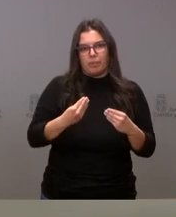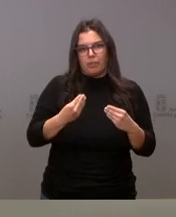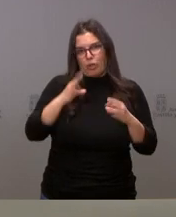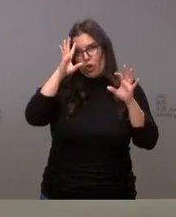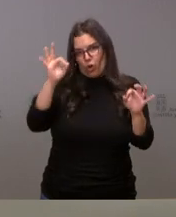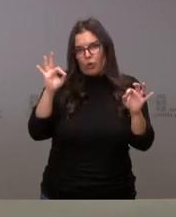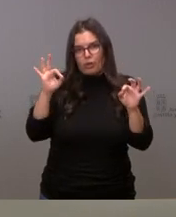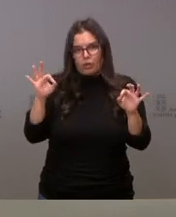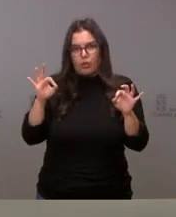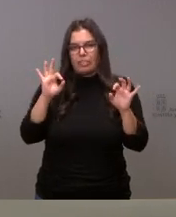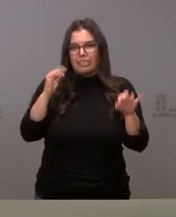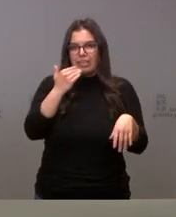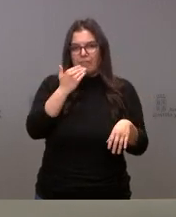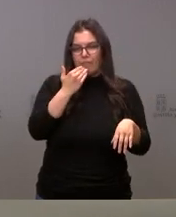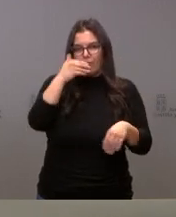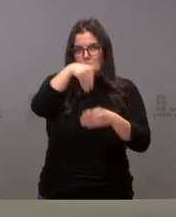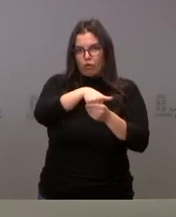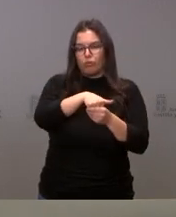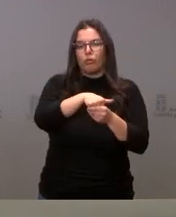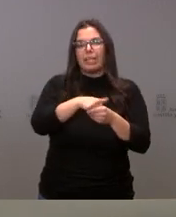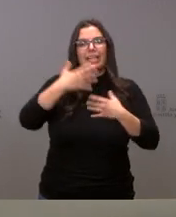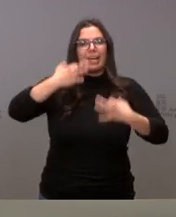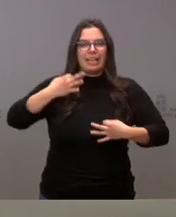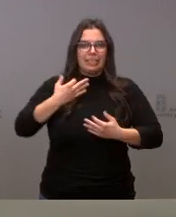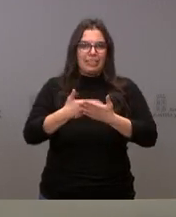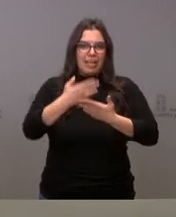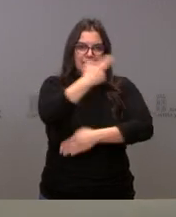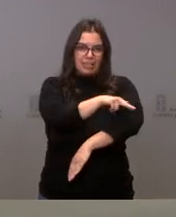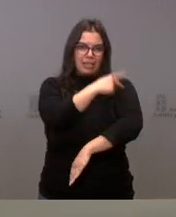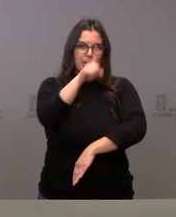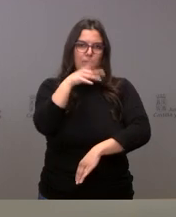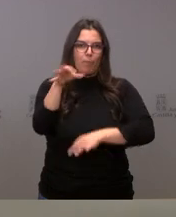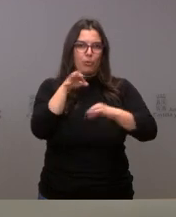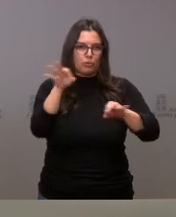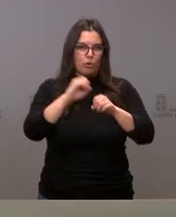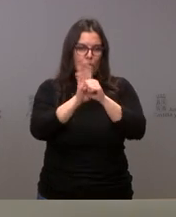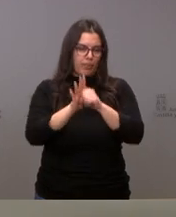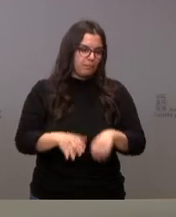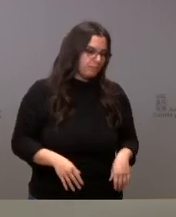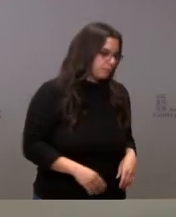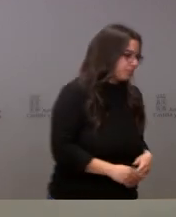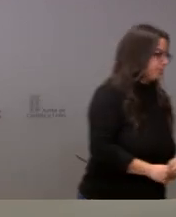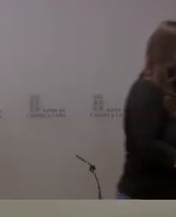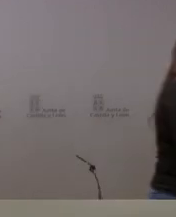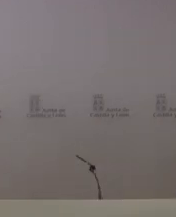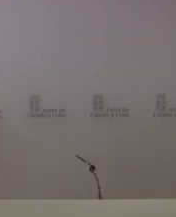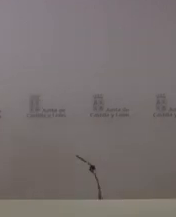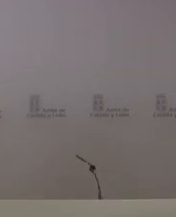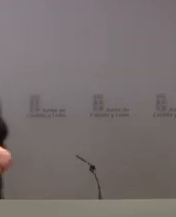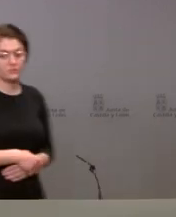confidencialidad y todas las garantías sanitarias que están previstas en el protocolo COVID. El plazo para